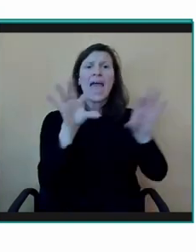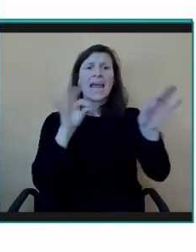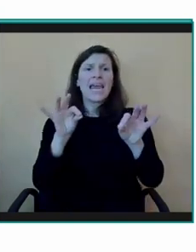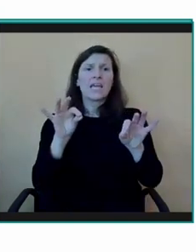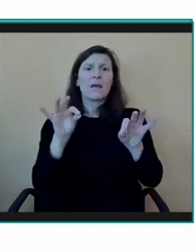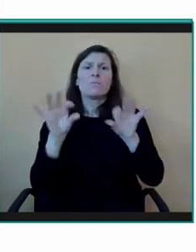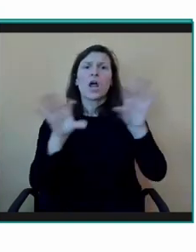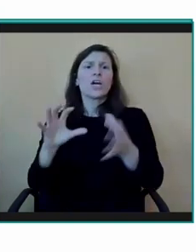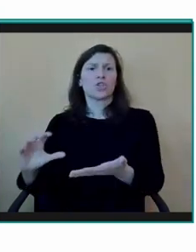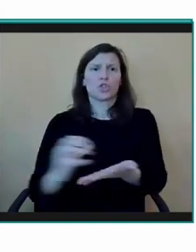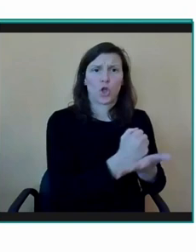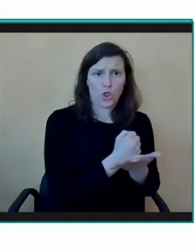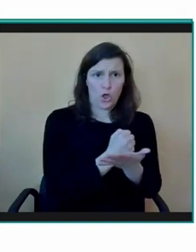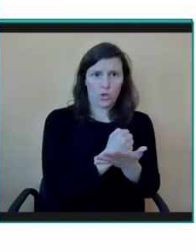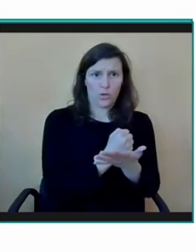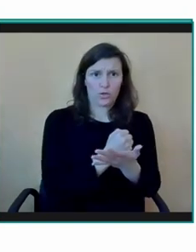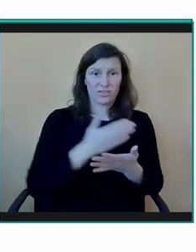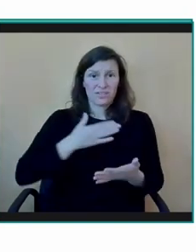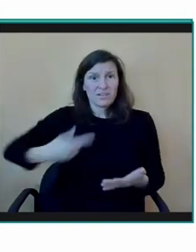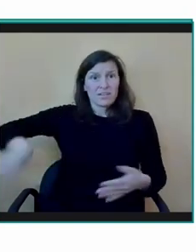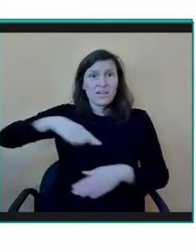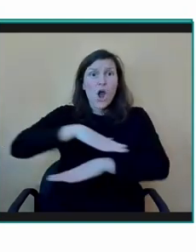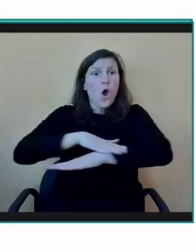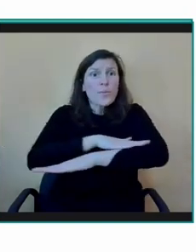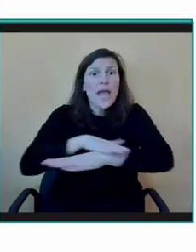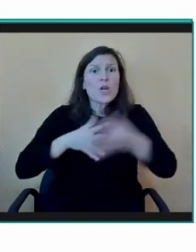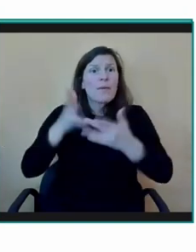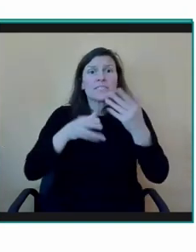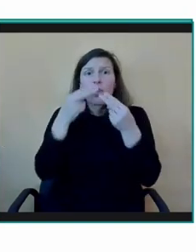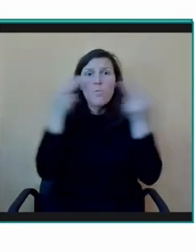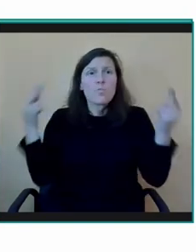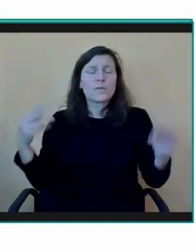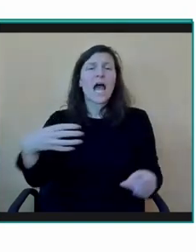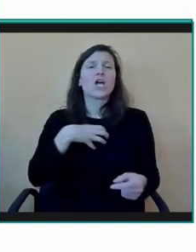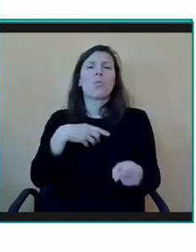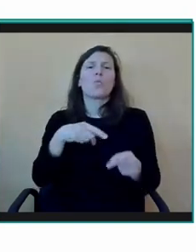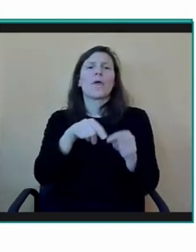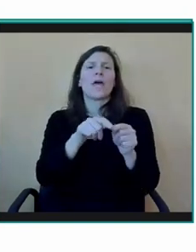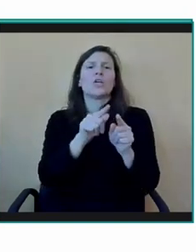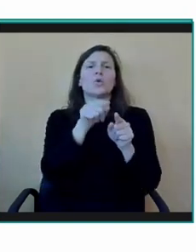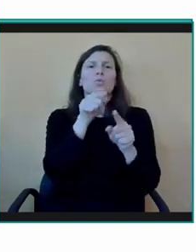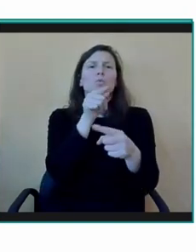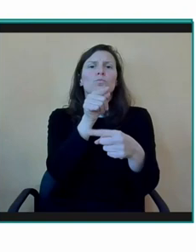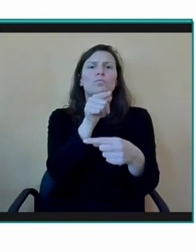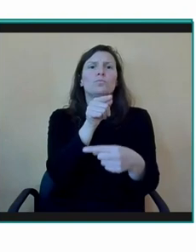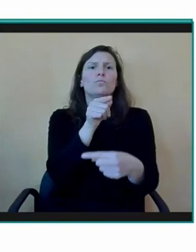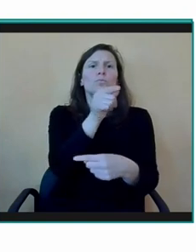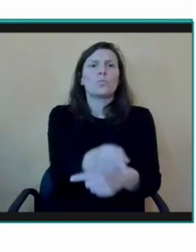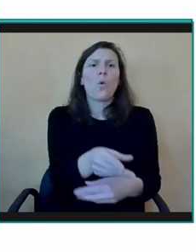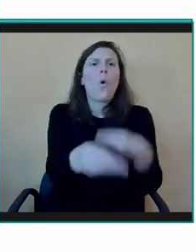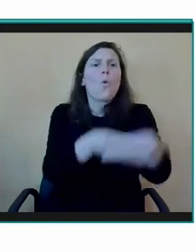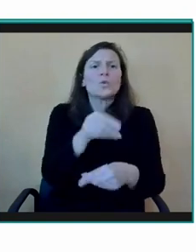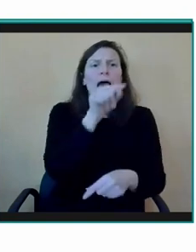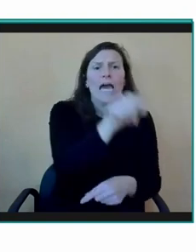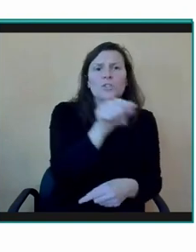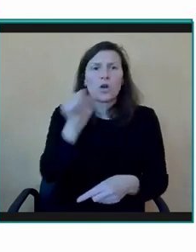públicas no somos nadie para decir dónde y qué tiene que utilizar esa persona sorda en